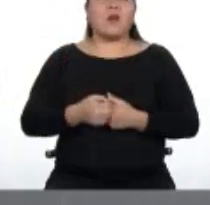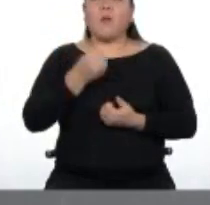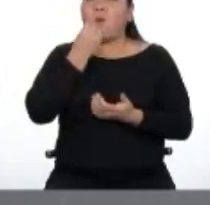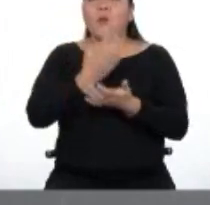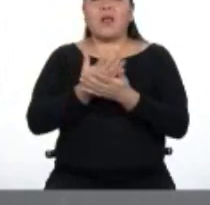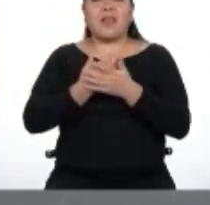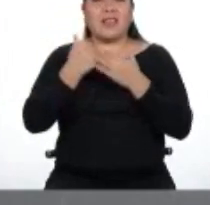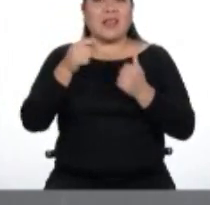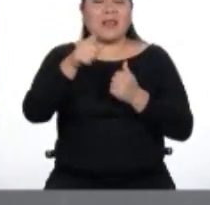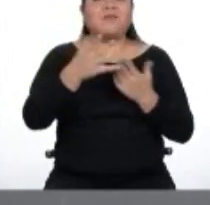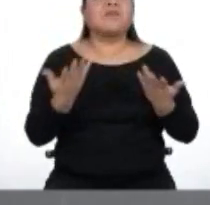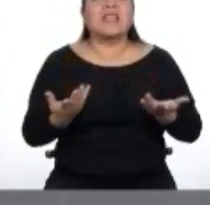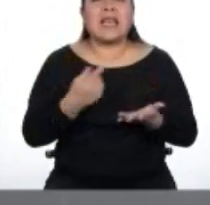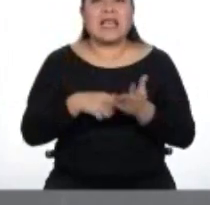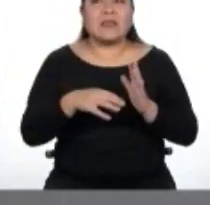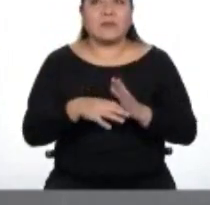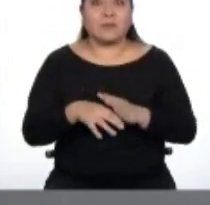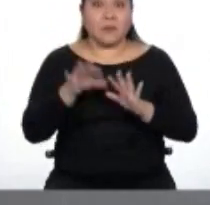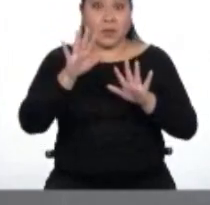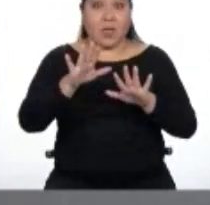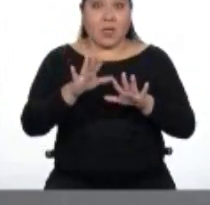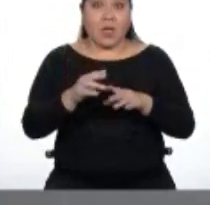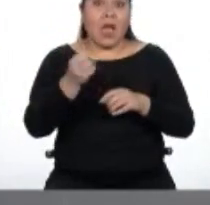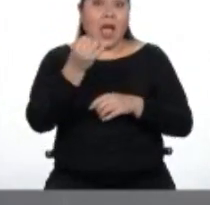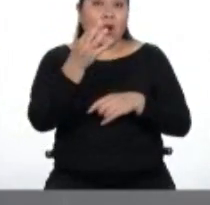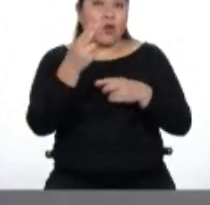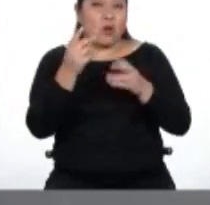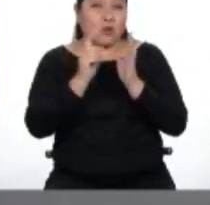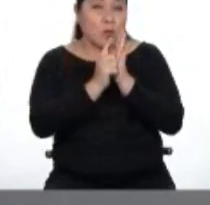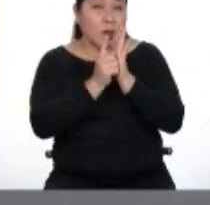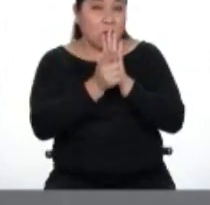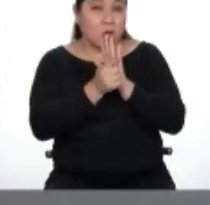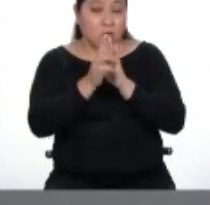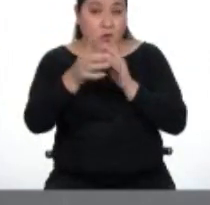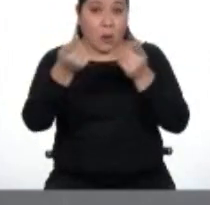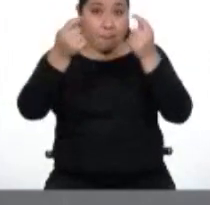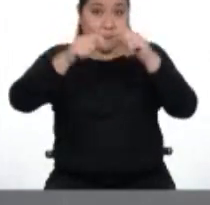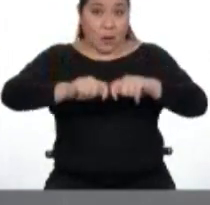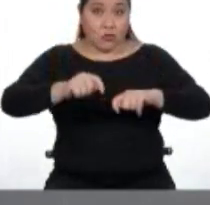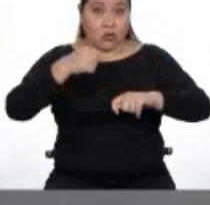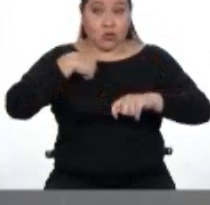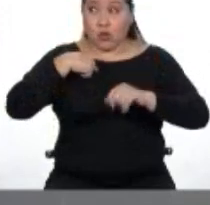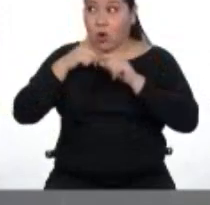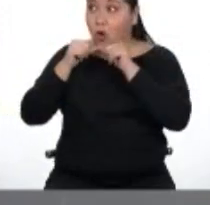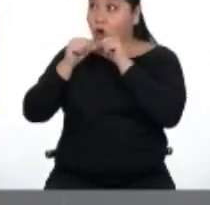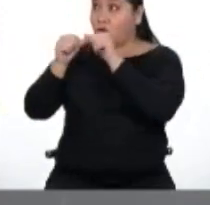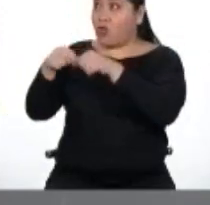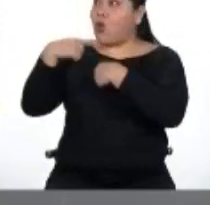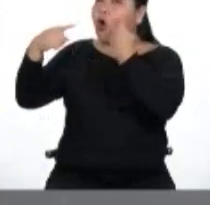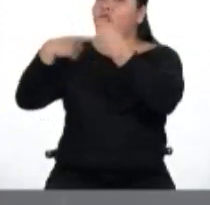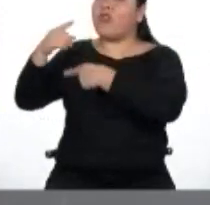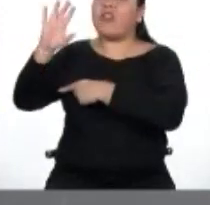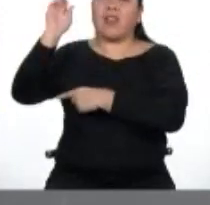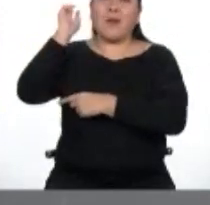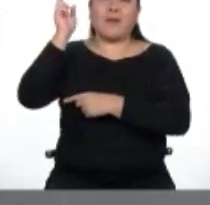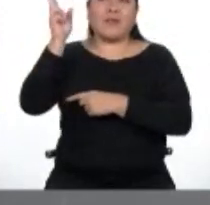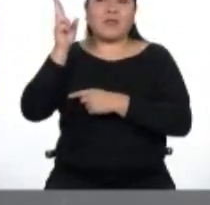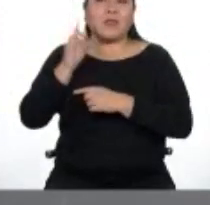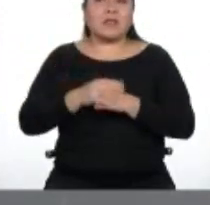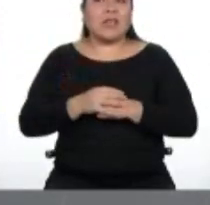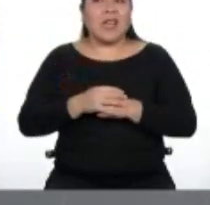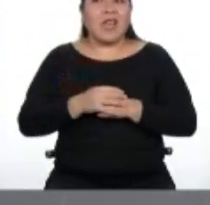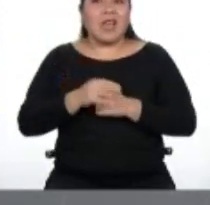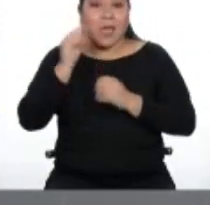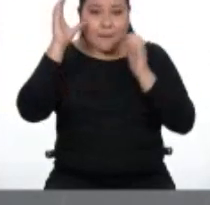¿Qué tal si hacemos esto, sí? ¿Por qué no nos dan unos cuantos minutos de pausa mientras yo continúo compartiendo con la profesora y